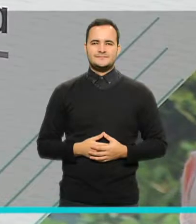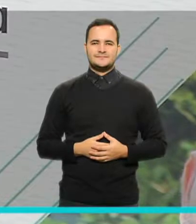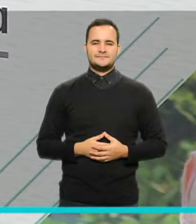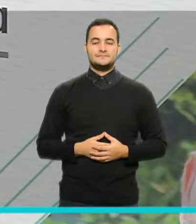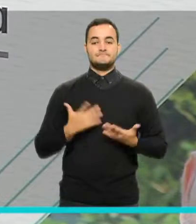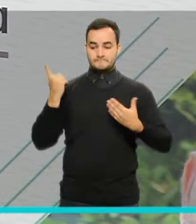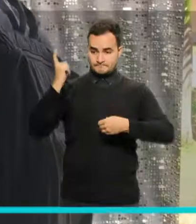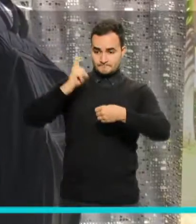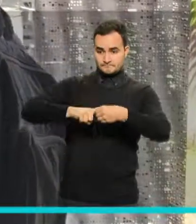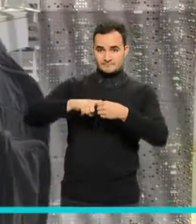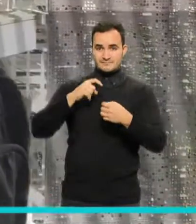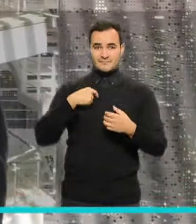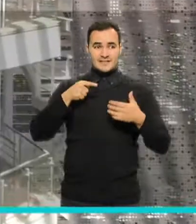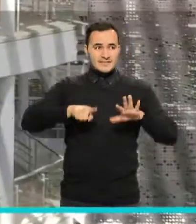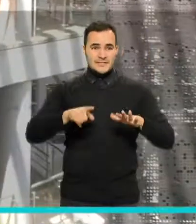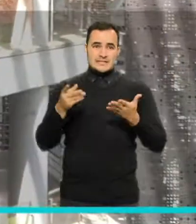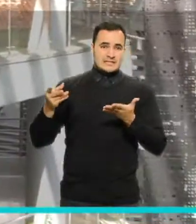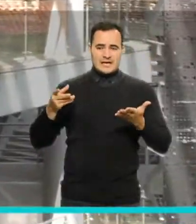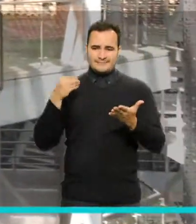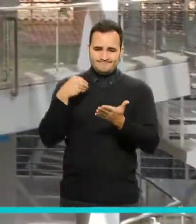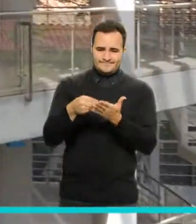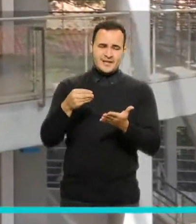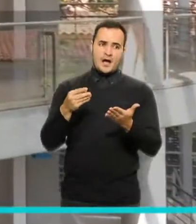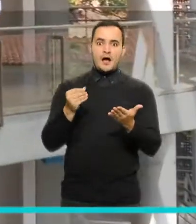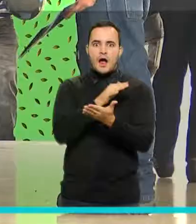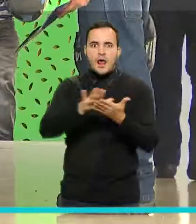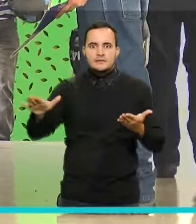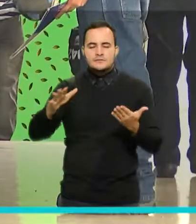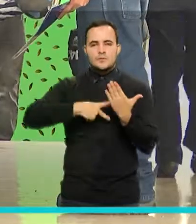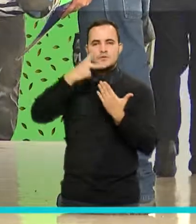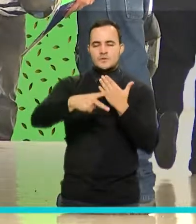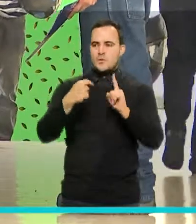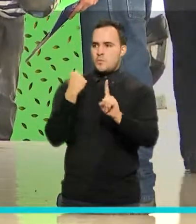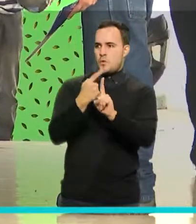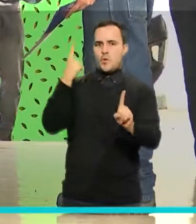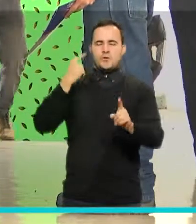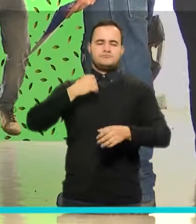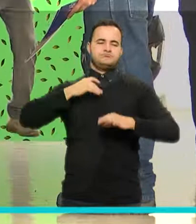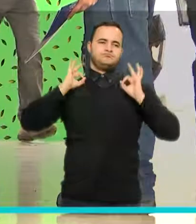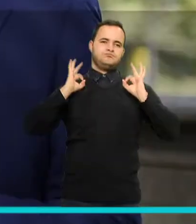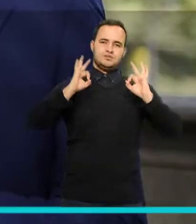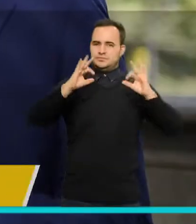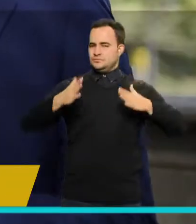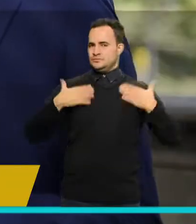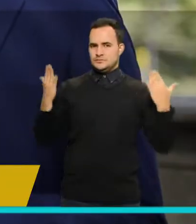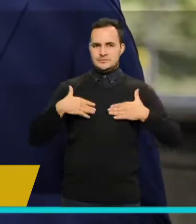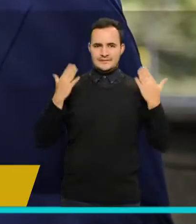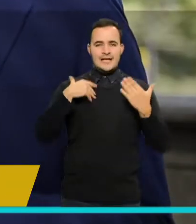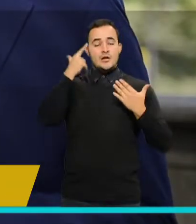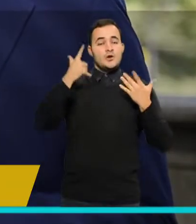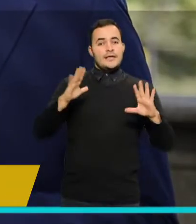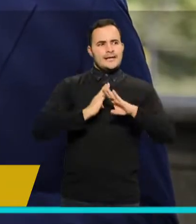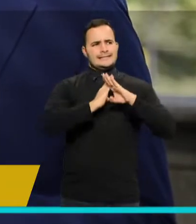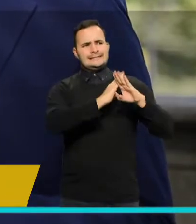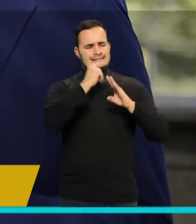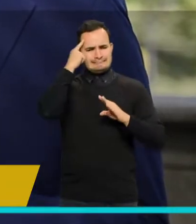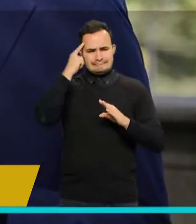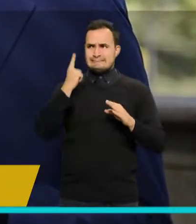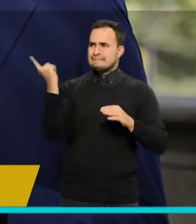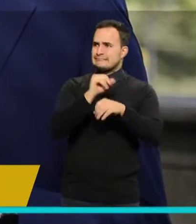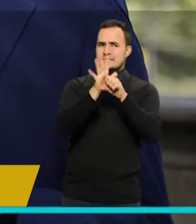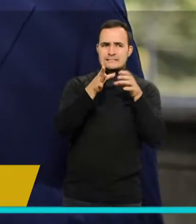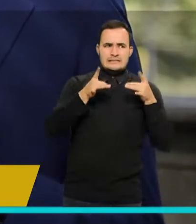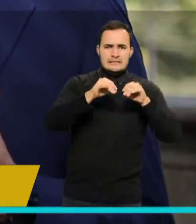Bueno, Matrícula Cero fue una política de choque para evitar que sufriéramos una deserción por